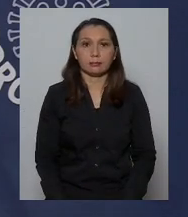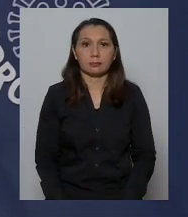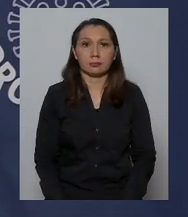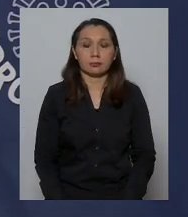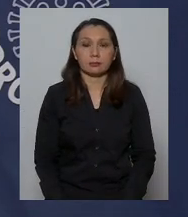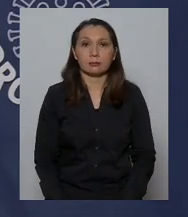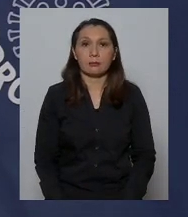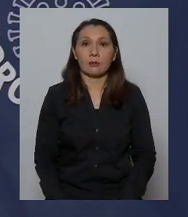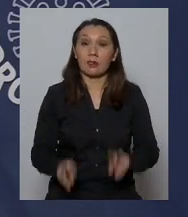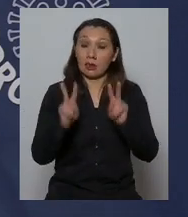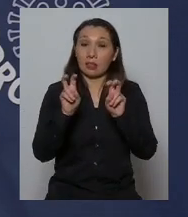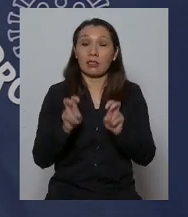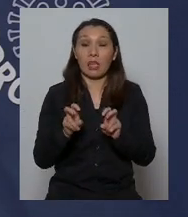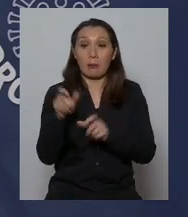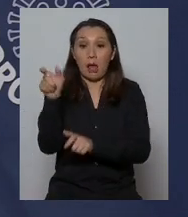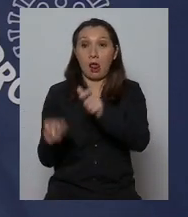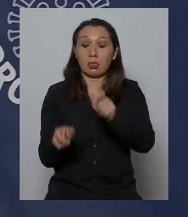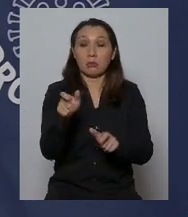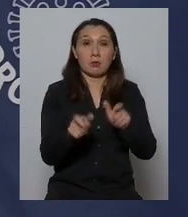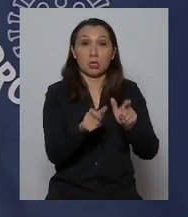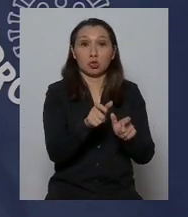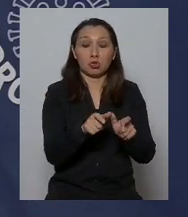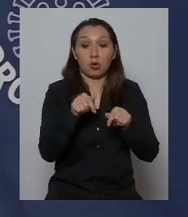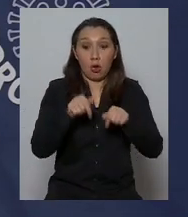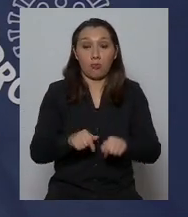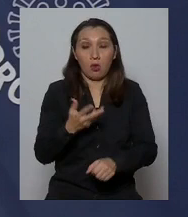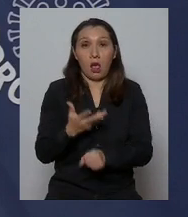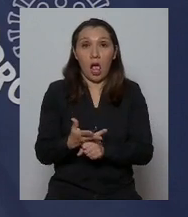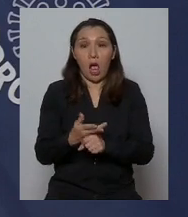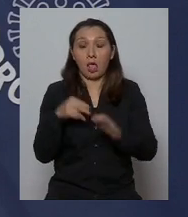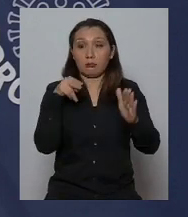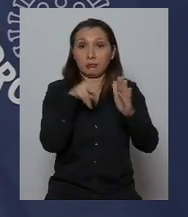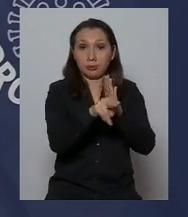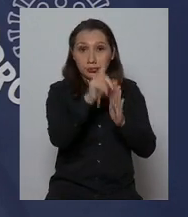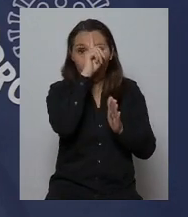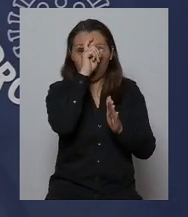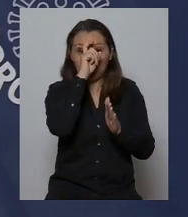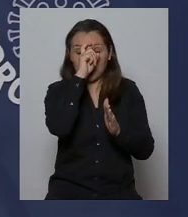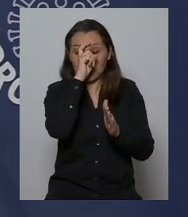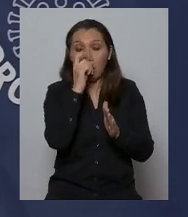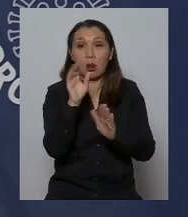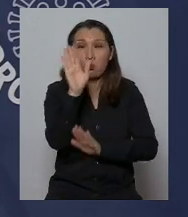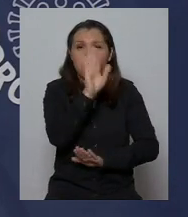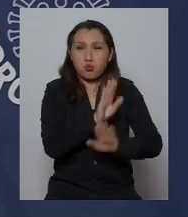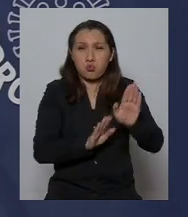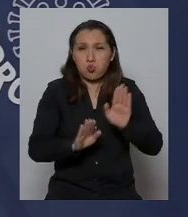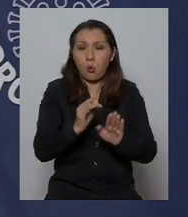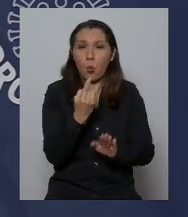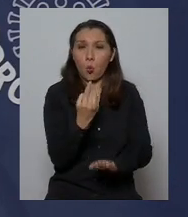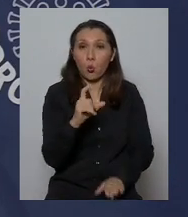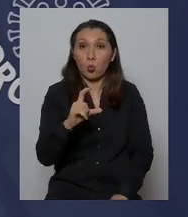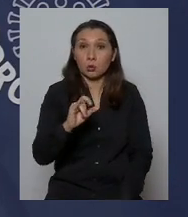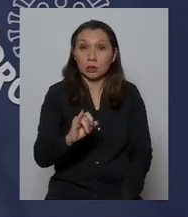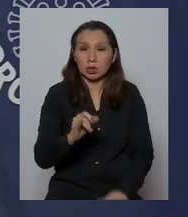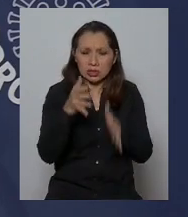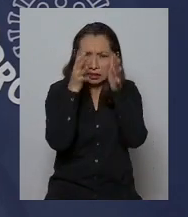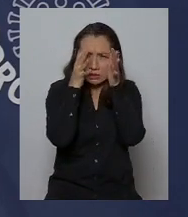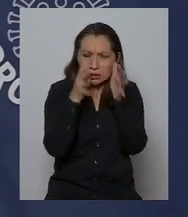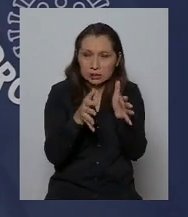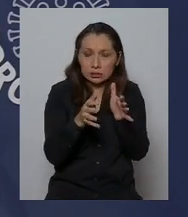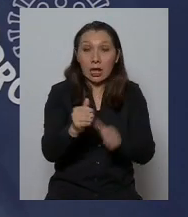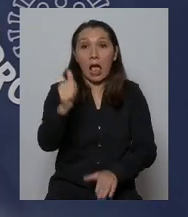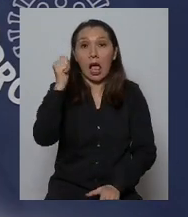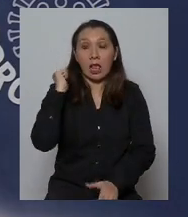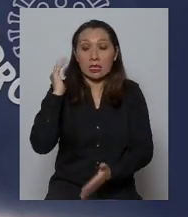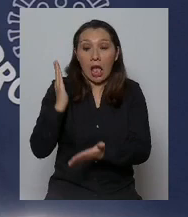En relación a la cantidad de personas que hoy día se encuentran hospitalizadas en unidades de cuidados intensivos, al día